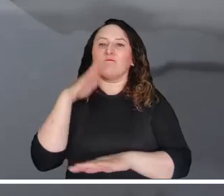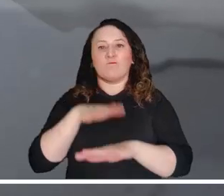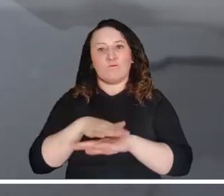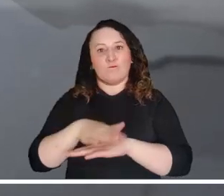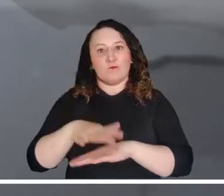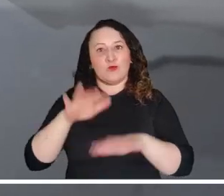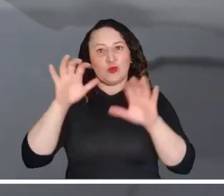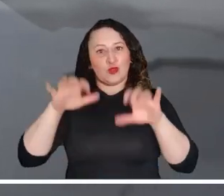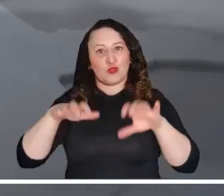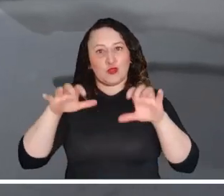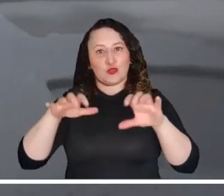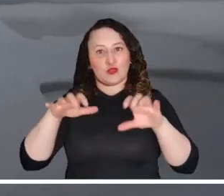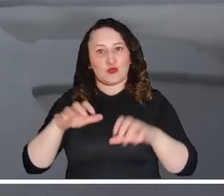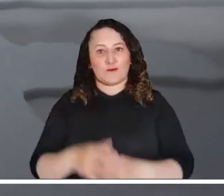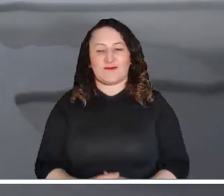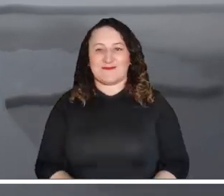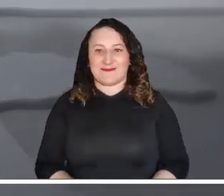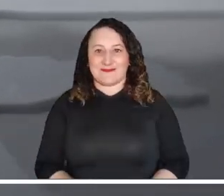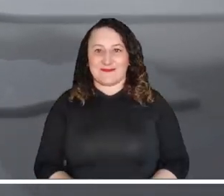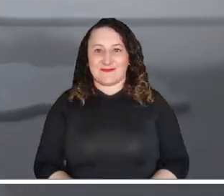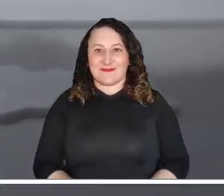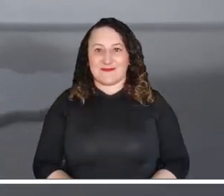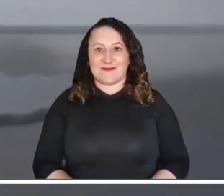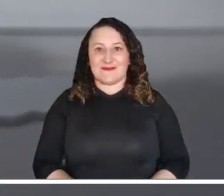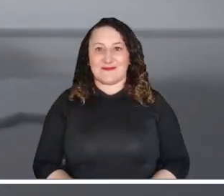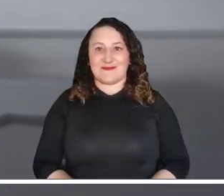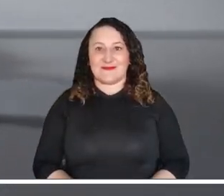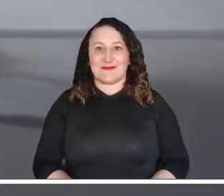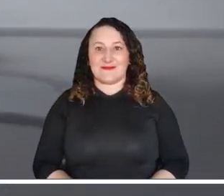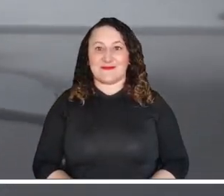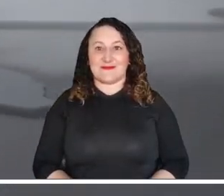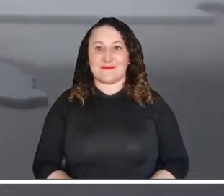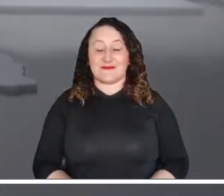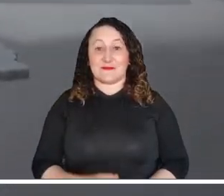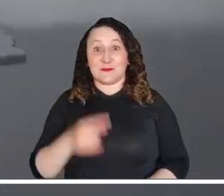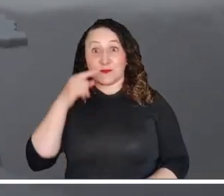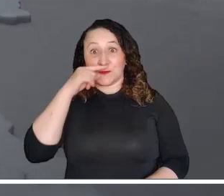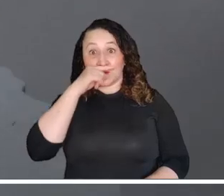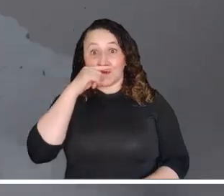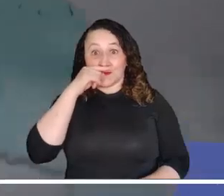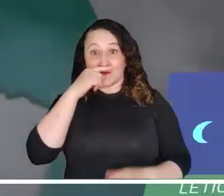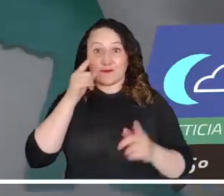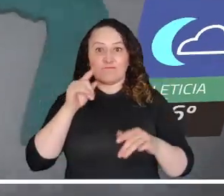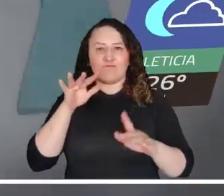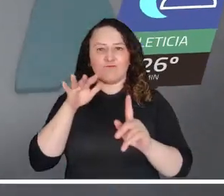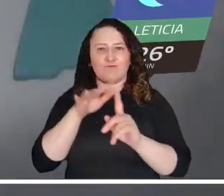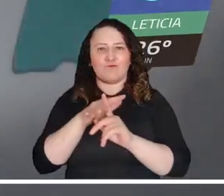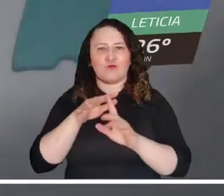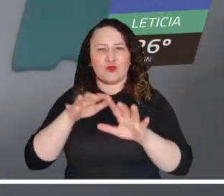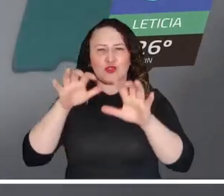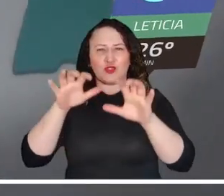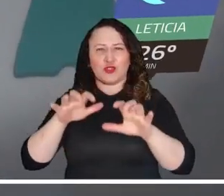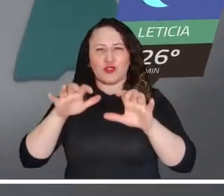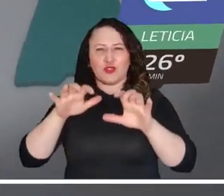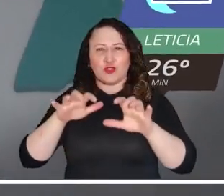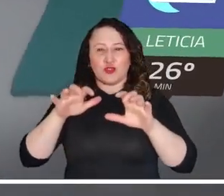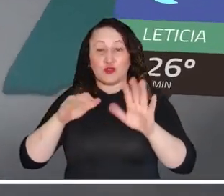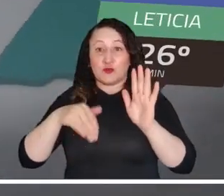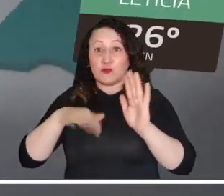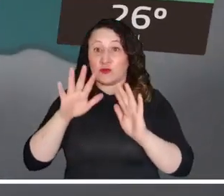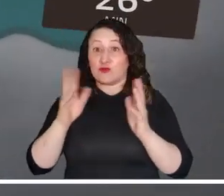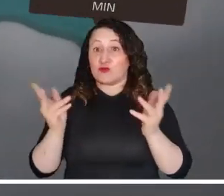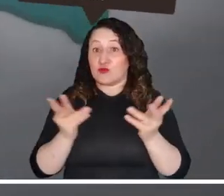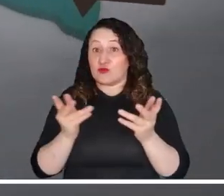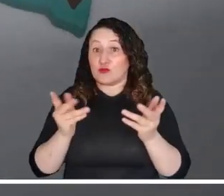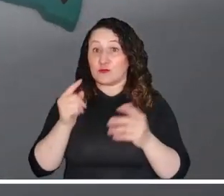embargo, en el noroccidente de Meta podrían activarse precipitaciones menores. También la Amazonía estaría